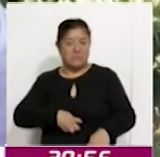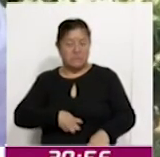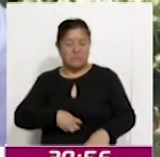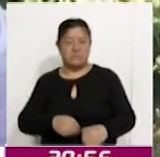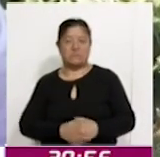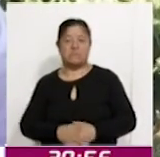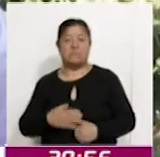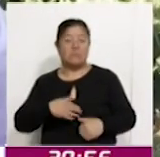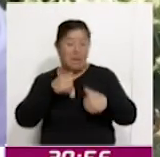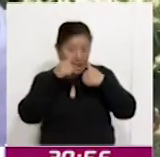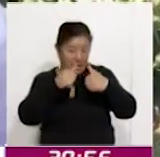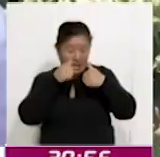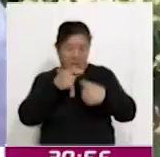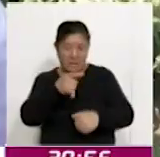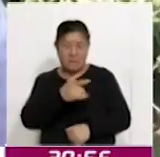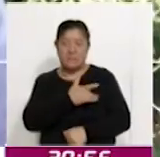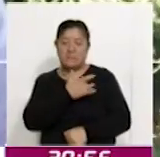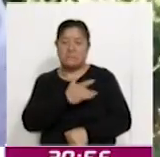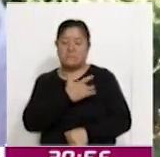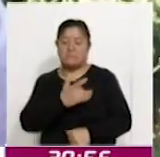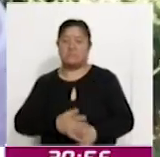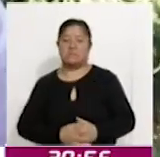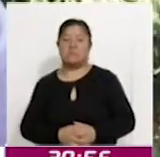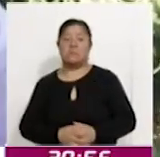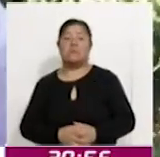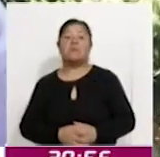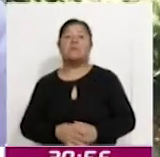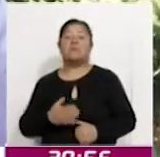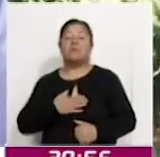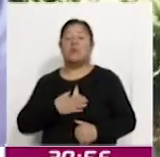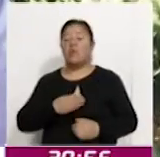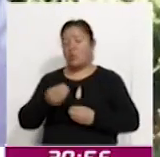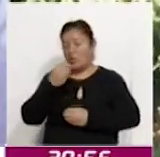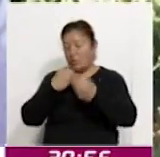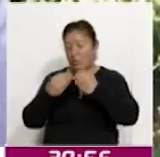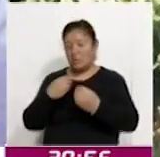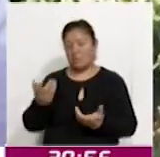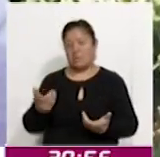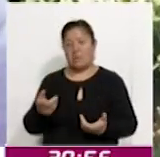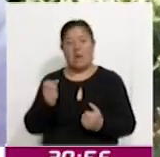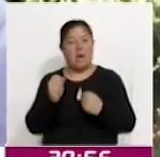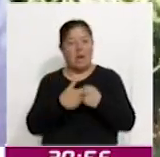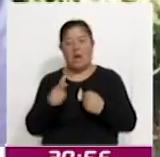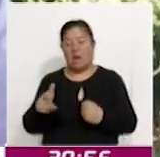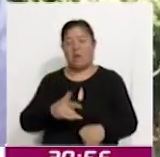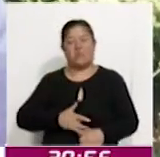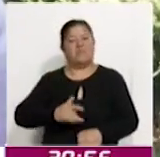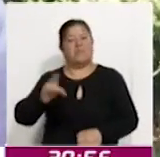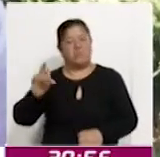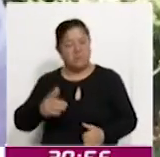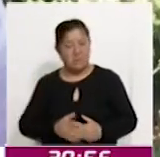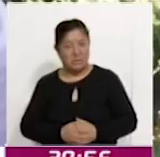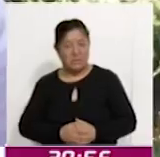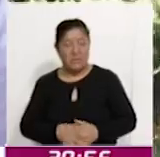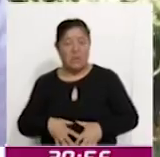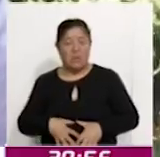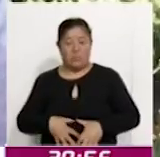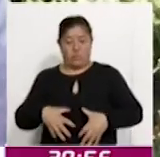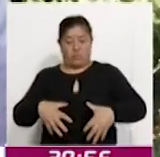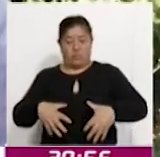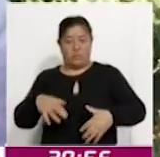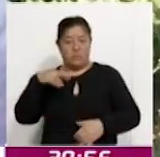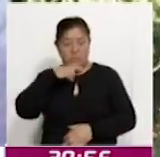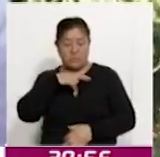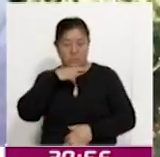Estar atentos a los síntomas, ¿no? Que si consumo algún alimento y me causa dolor, me causa inflamación,